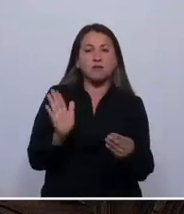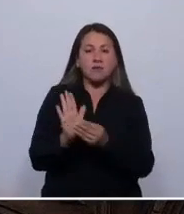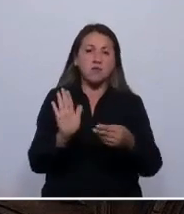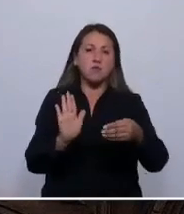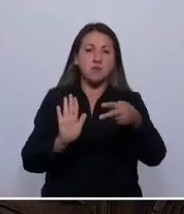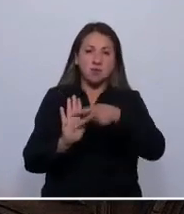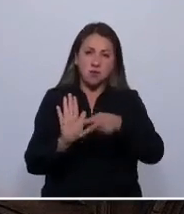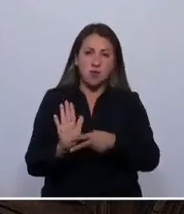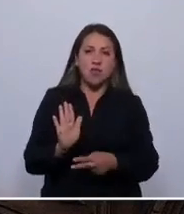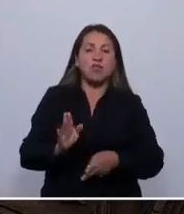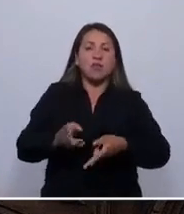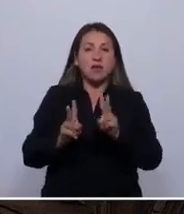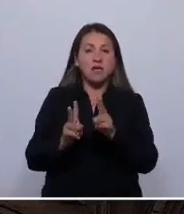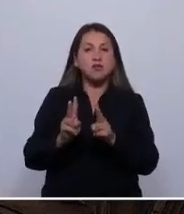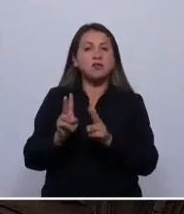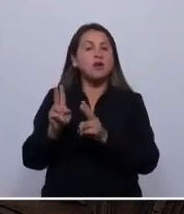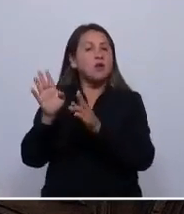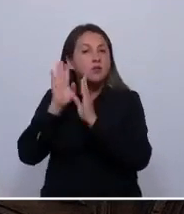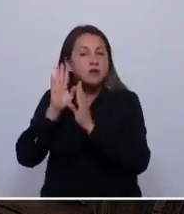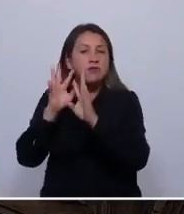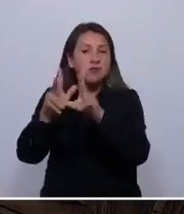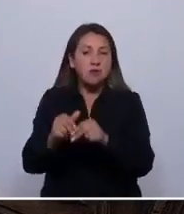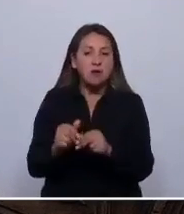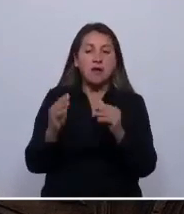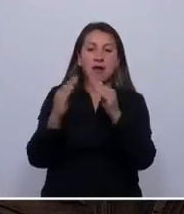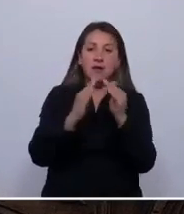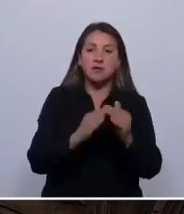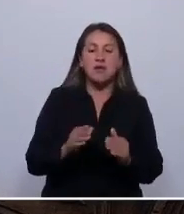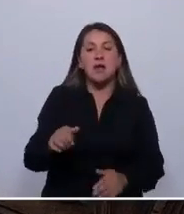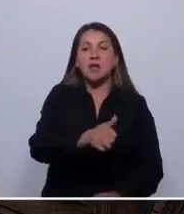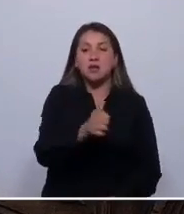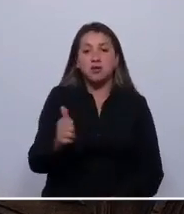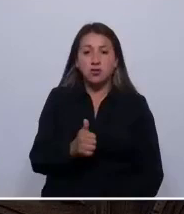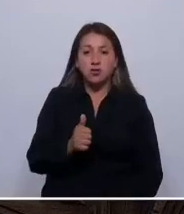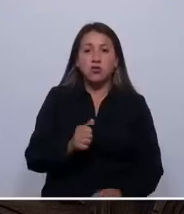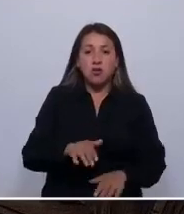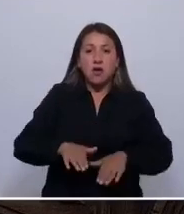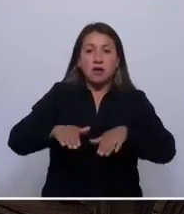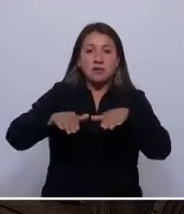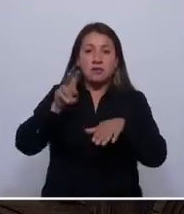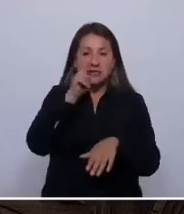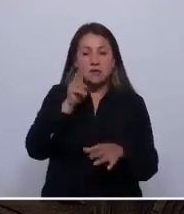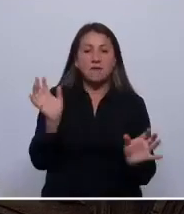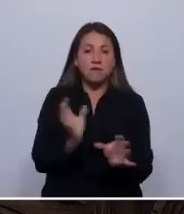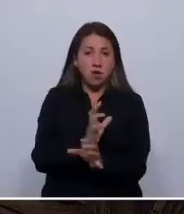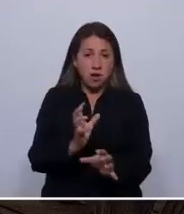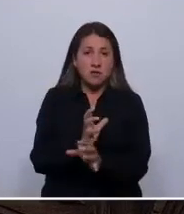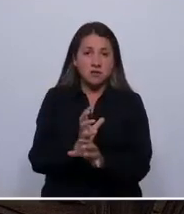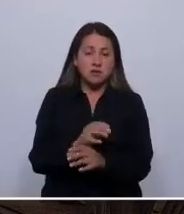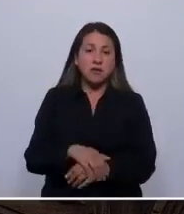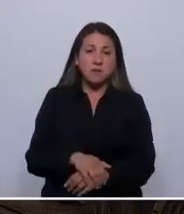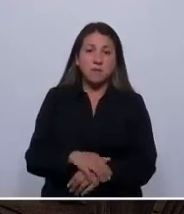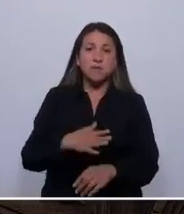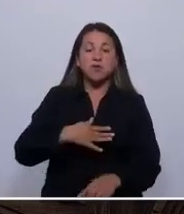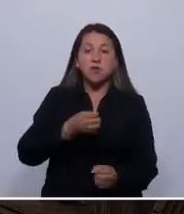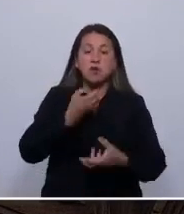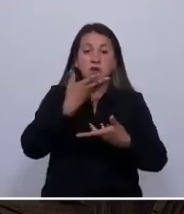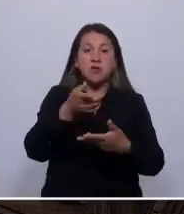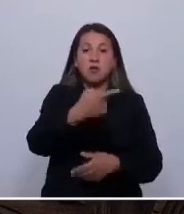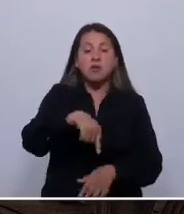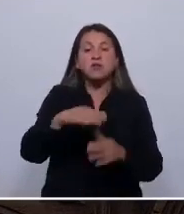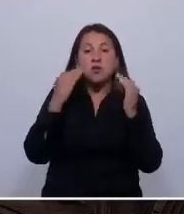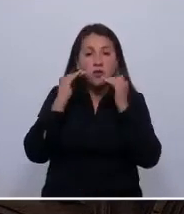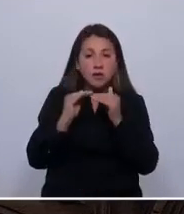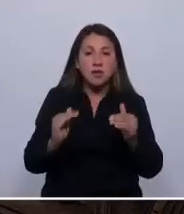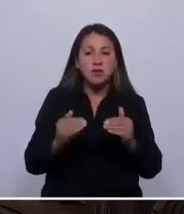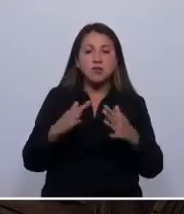A ser oídos, a la familia, al hogar, a educarse y a crecer sin violencia. Le hablo a esos niños y niñas que